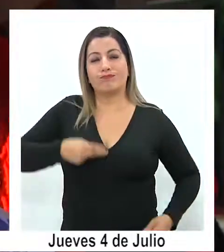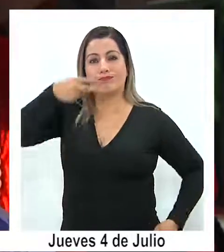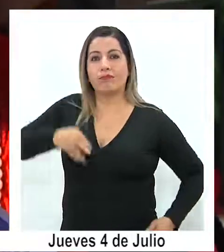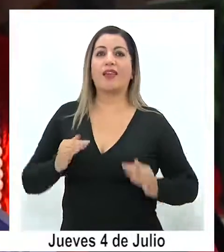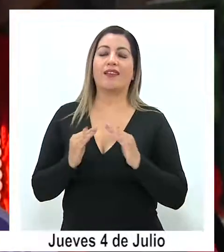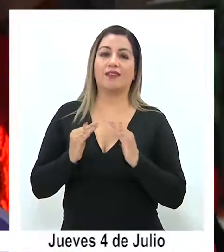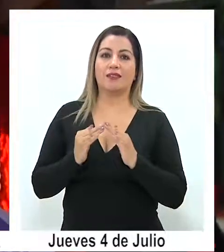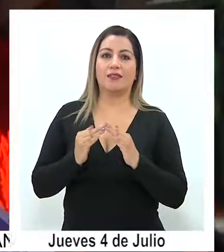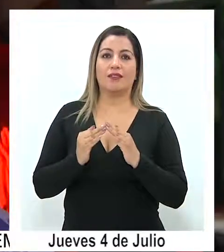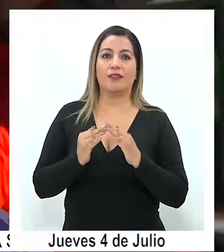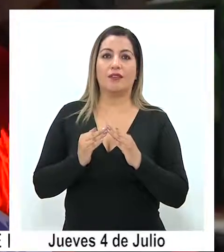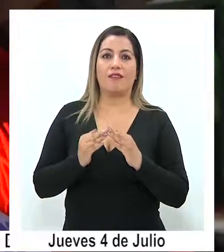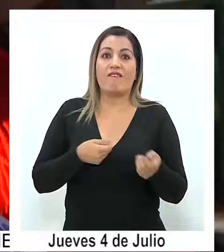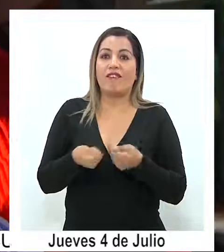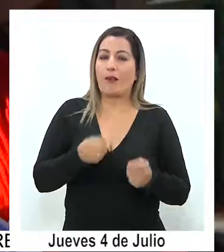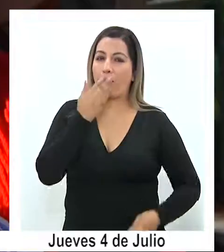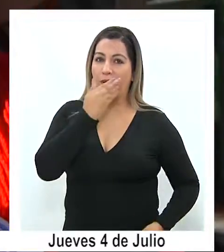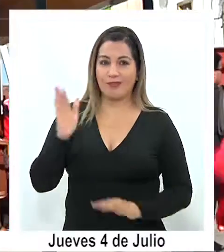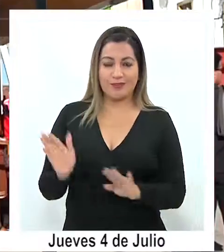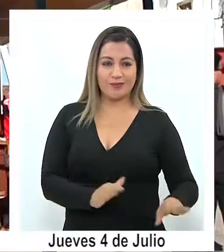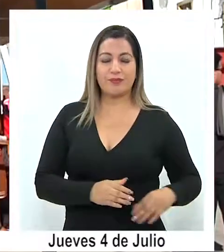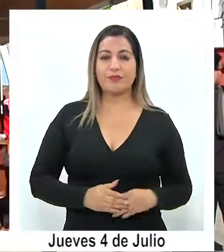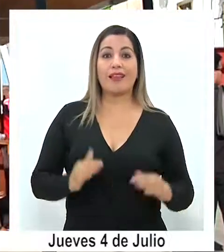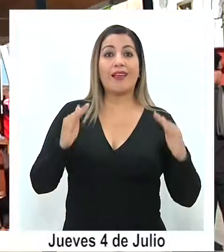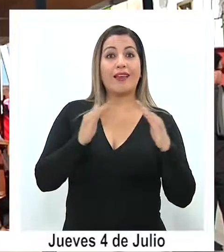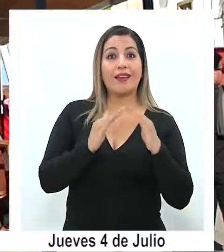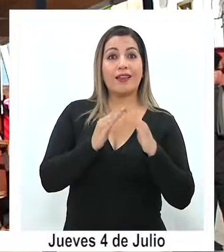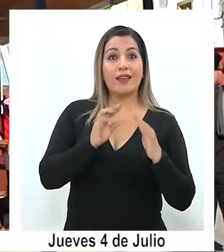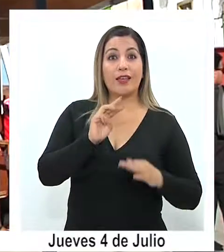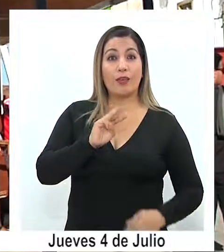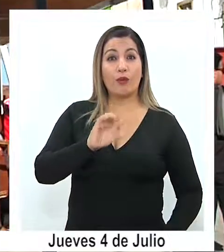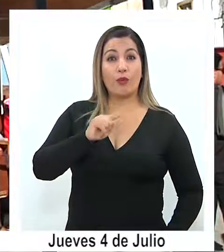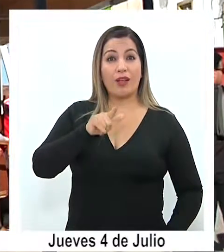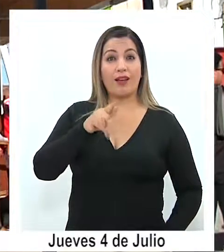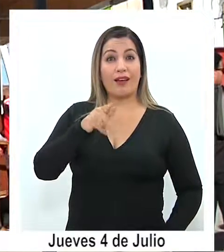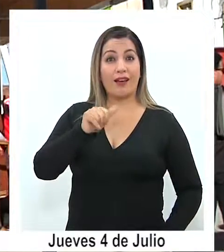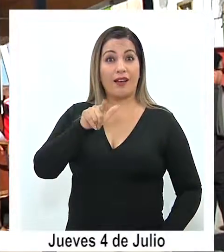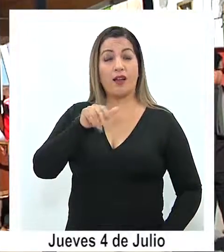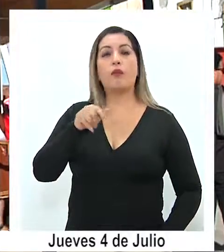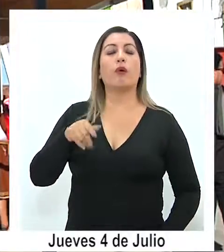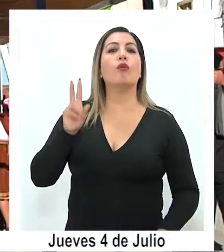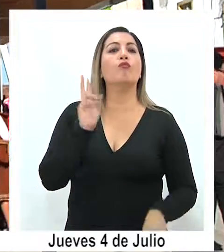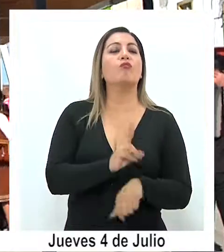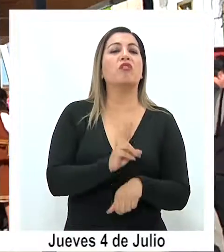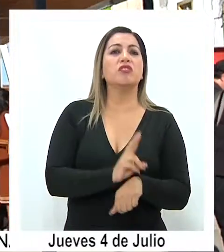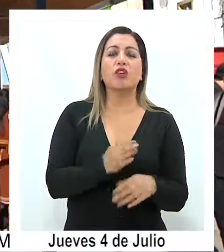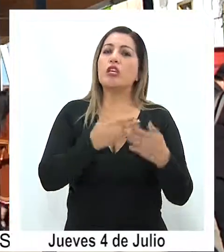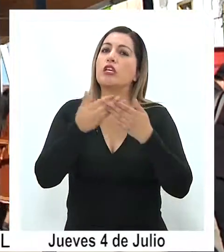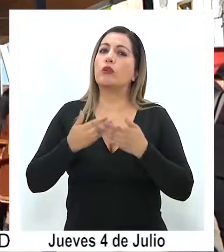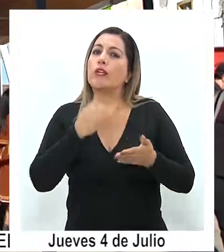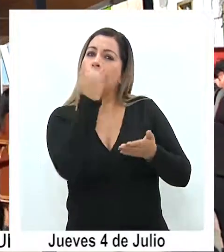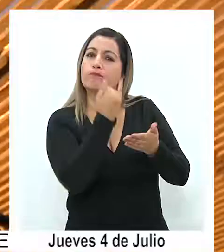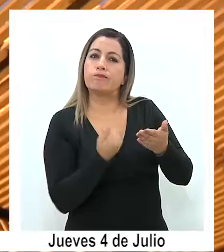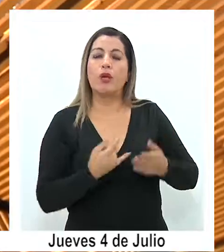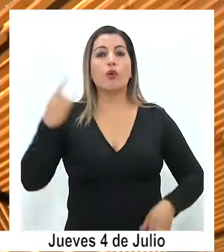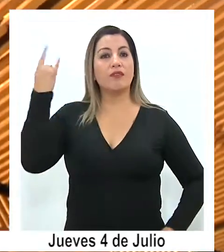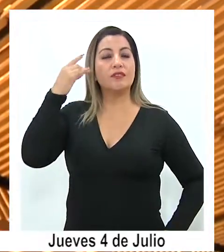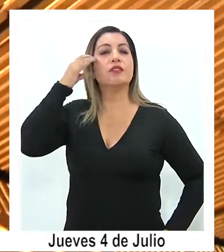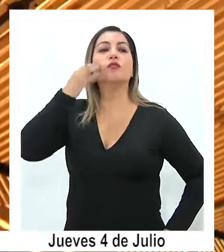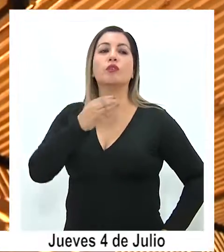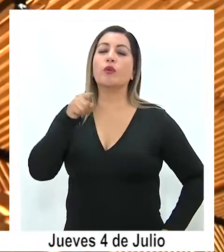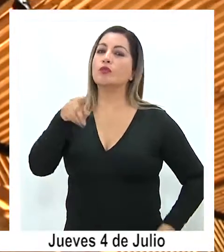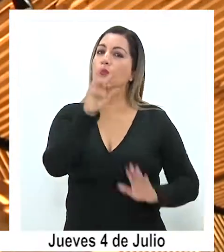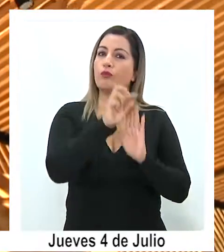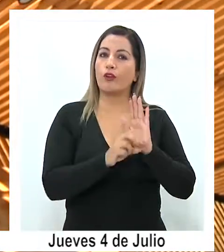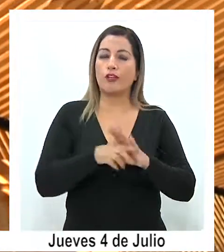ahora como vamos a tener acá, yo sé que nos va a ir mejor. La casa Huelcalpa, que fue diseñada por profesores y estudiantes de la UNAP,